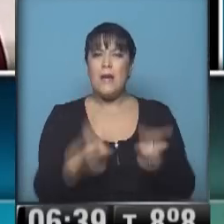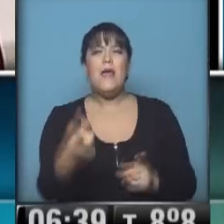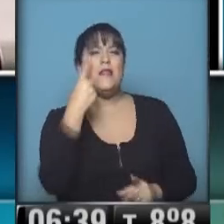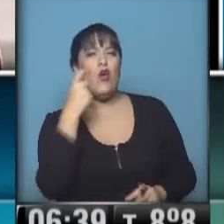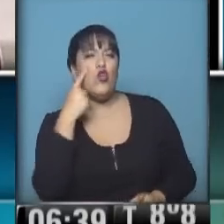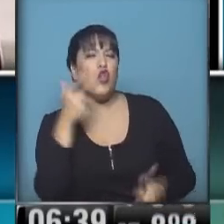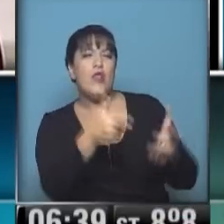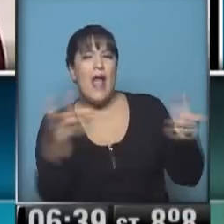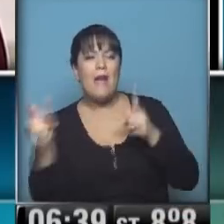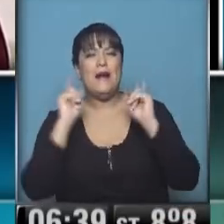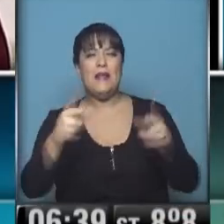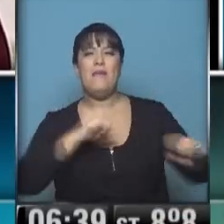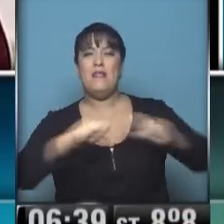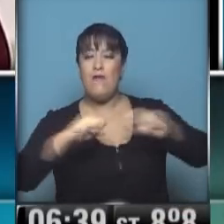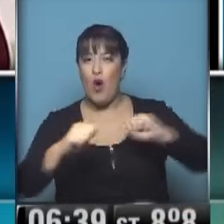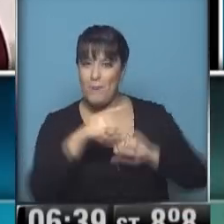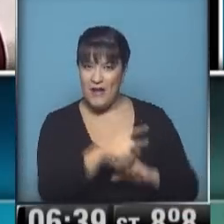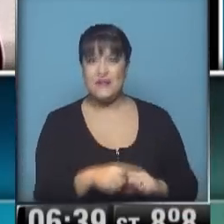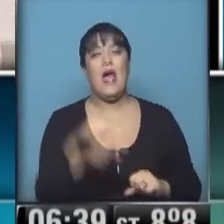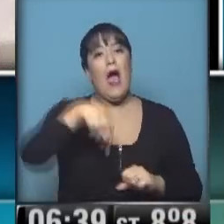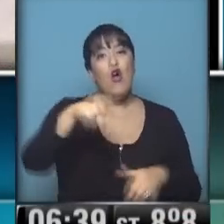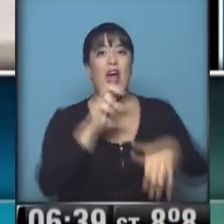Mayor custodia en las estaciones.